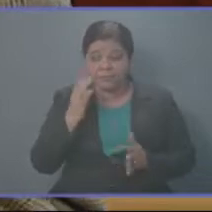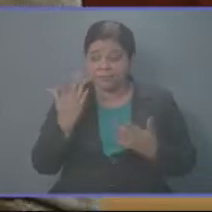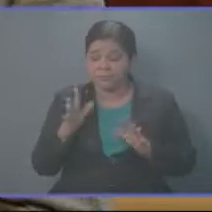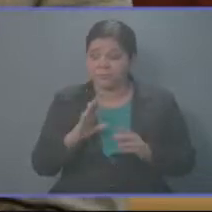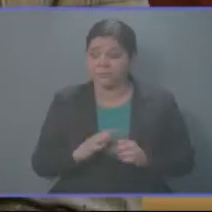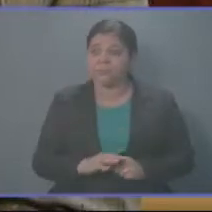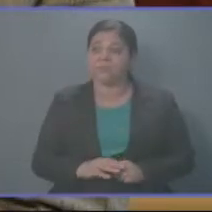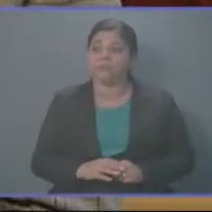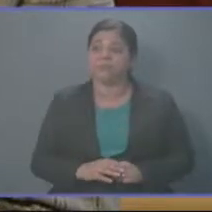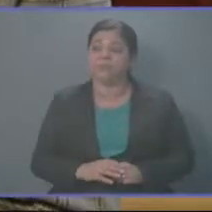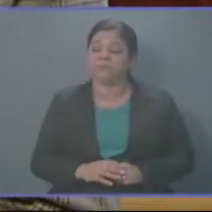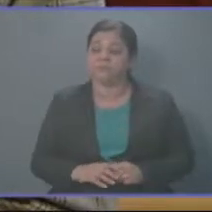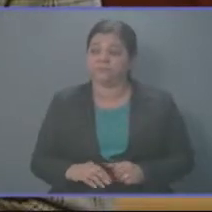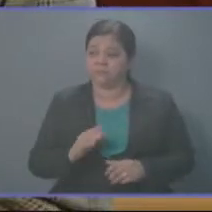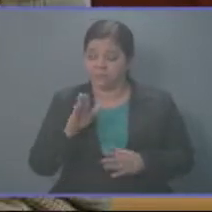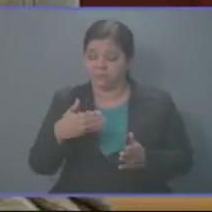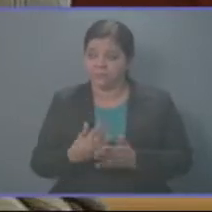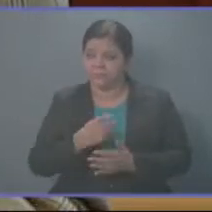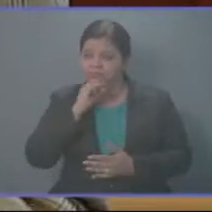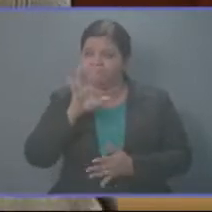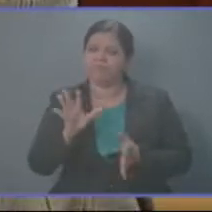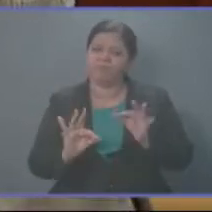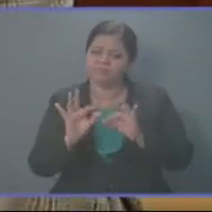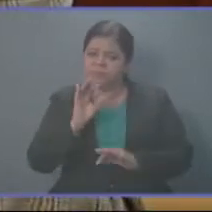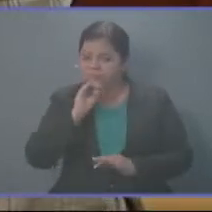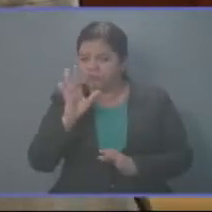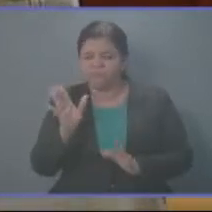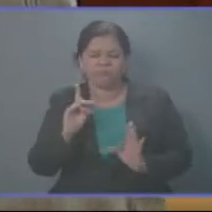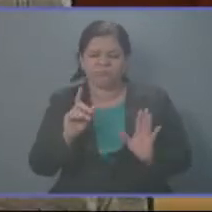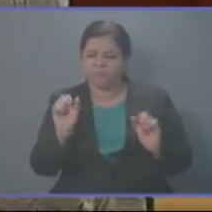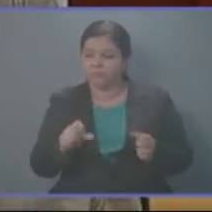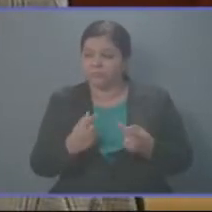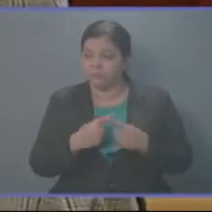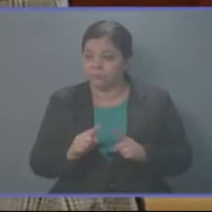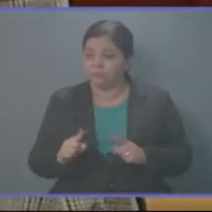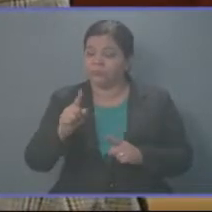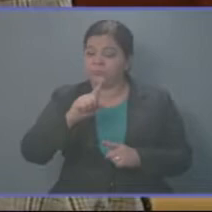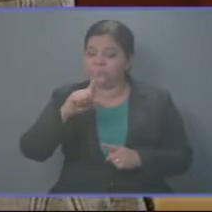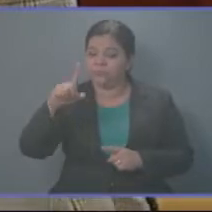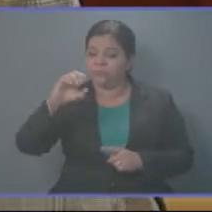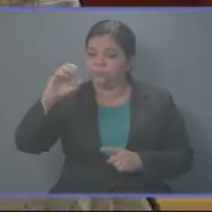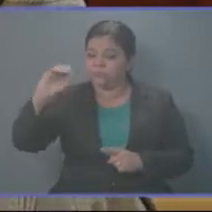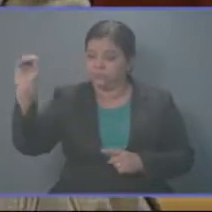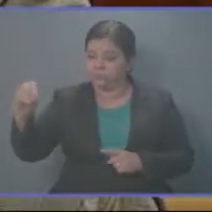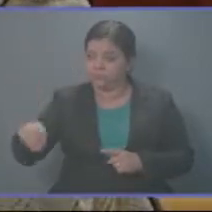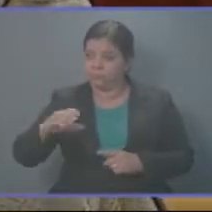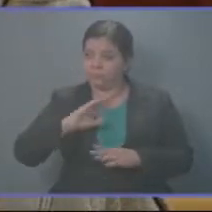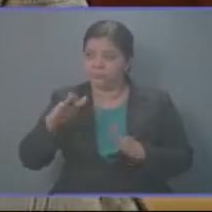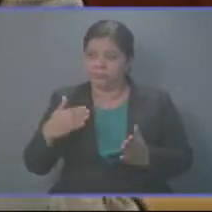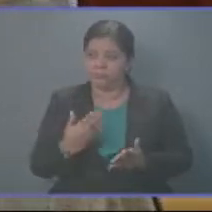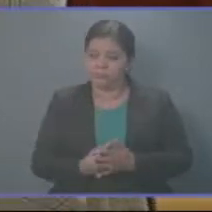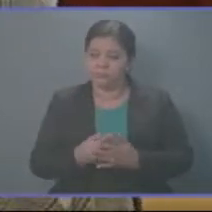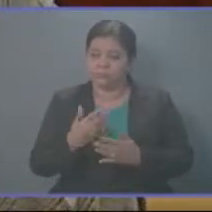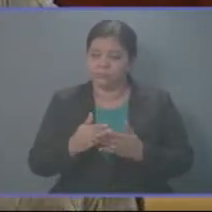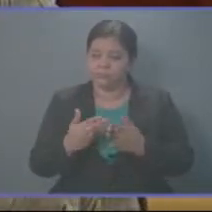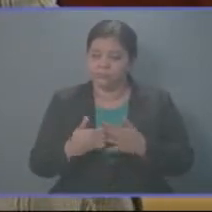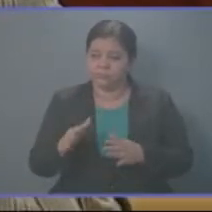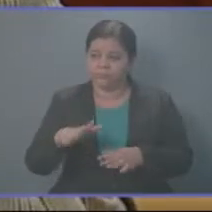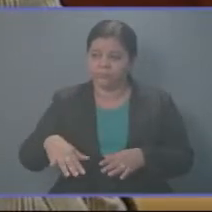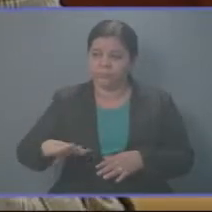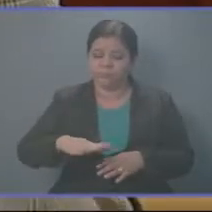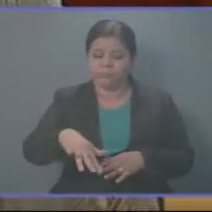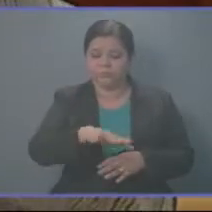unos me dirán que no es posible, pero lo voy a decir, el 100% de todos los sectores de que